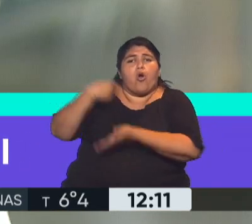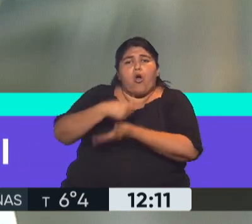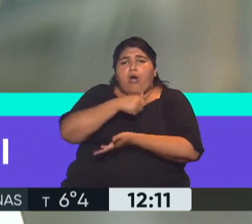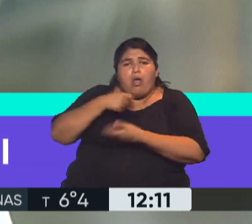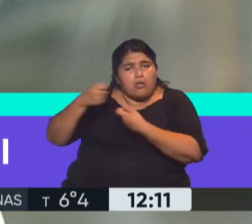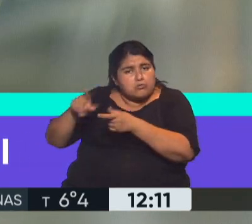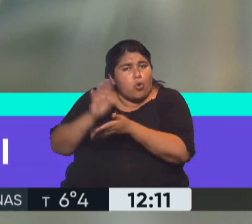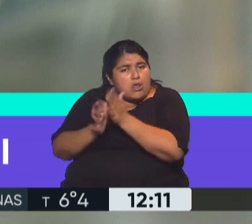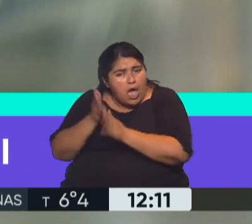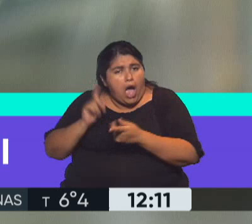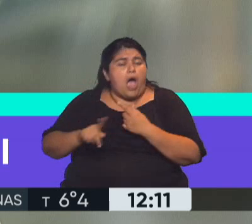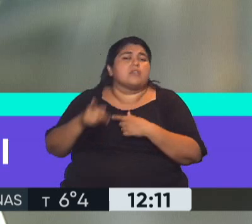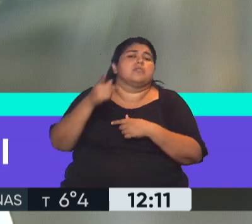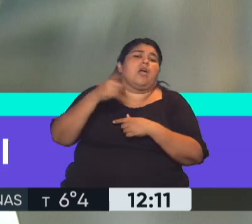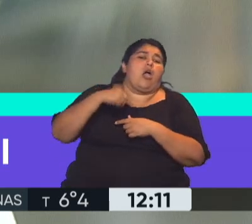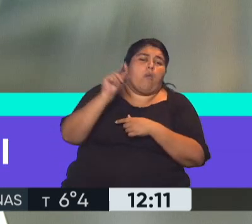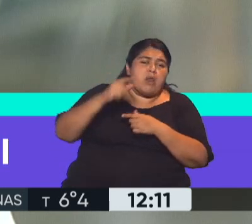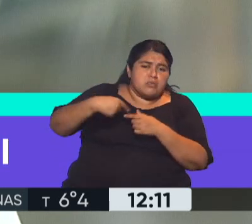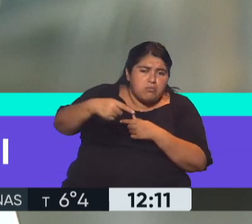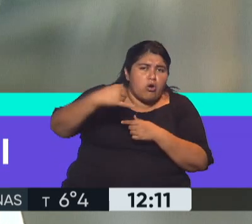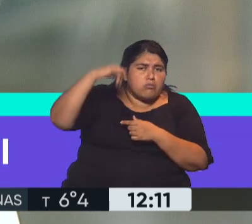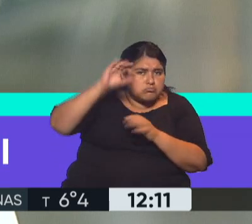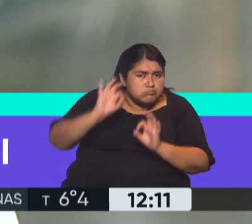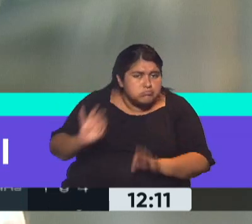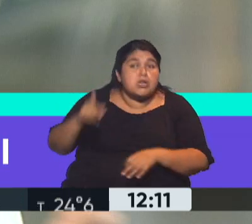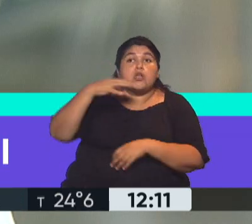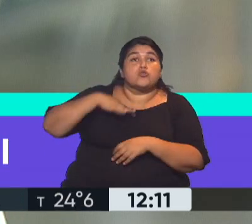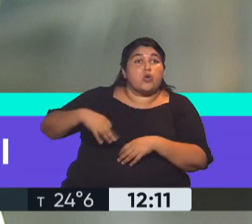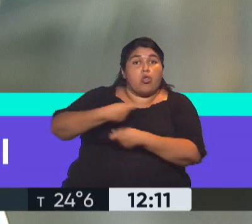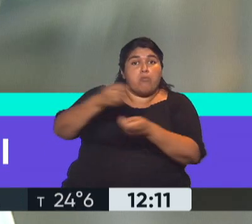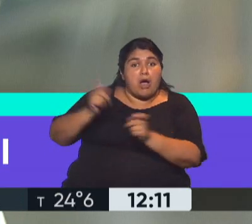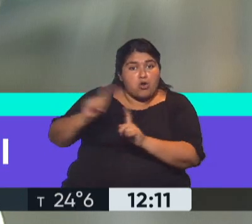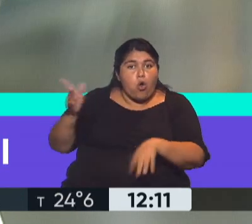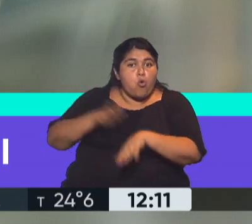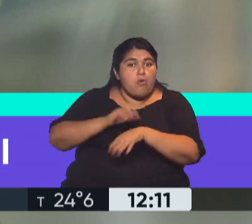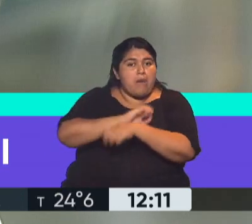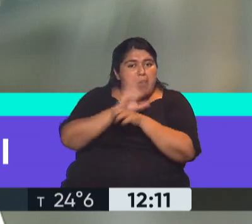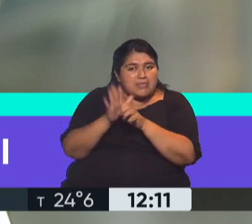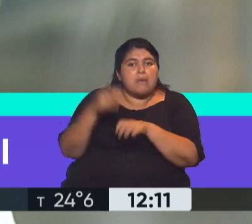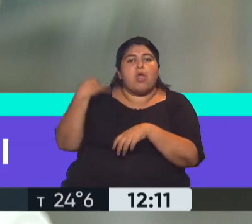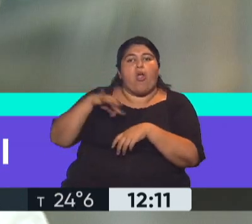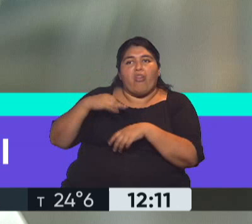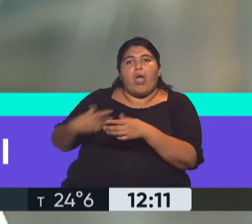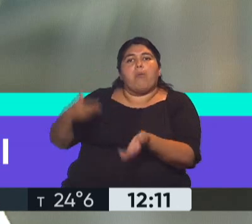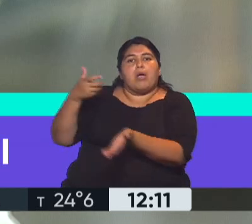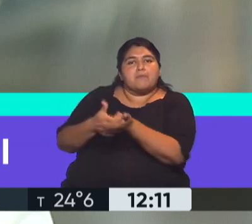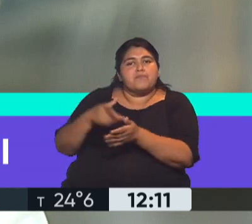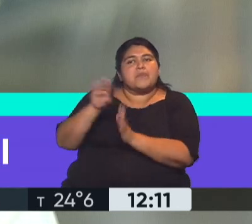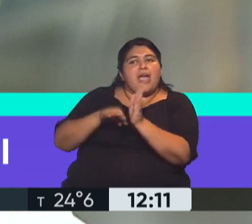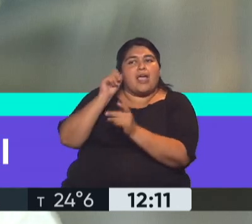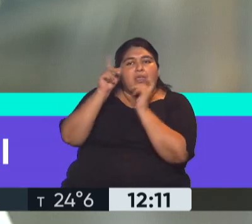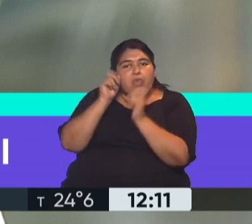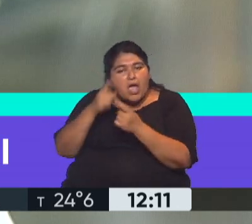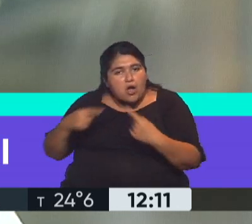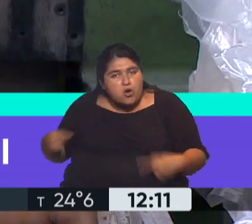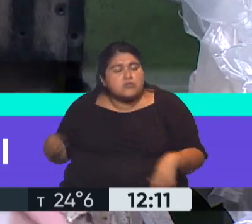que las pymes tienen que tener una tasa subsidiada, que si no llegás a pagar los sueldos producto de la pandemia tiene que aparecer el repro, que la obra pública tiene que